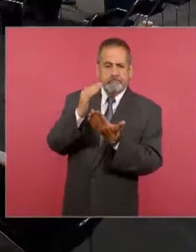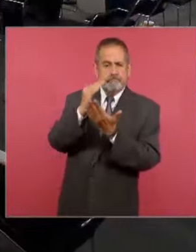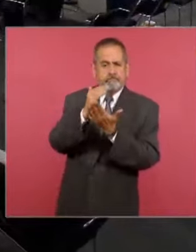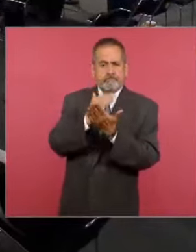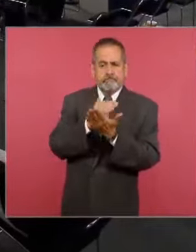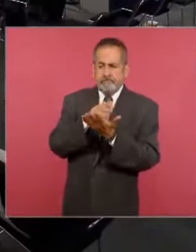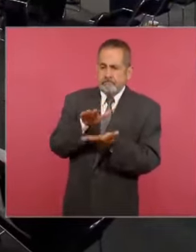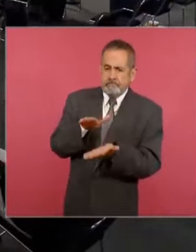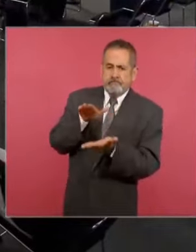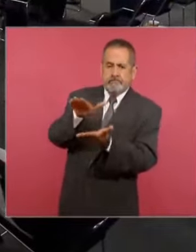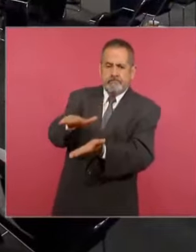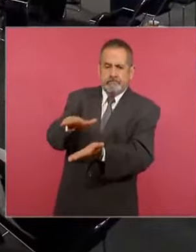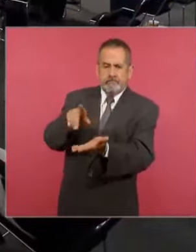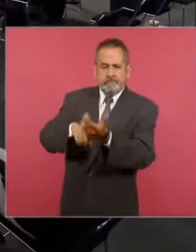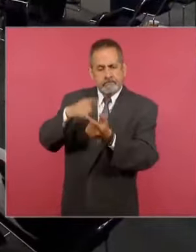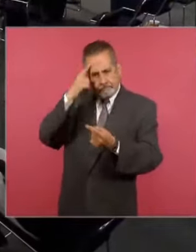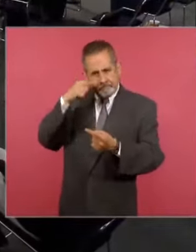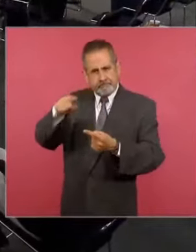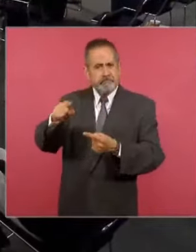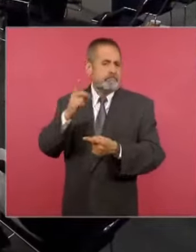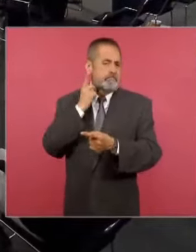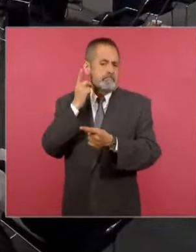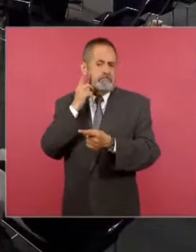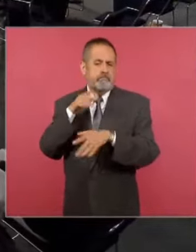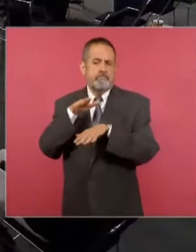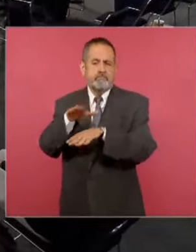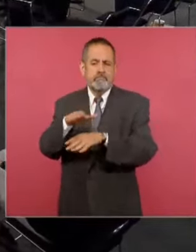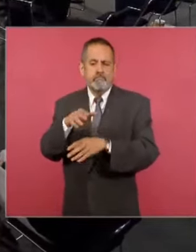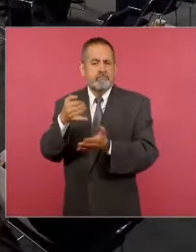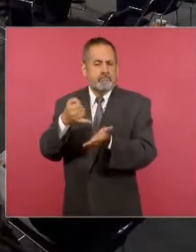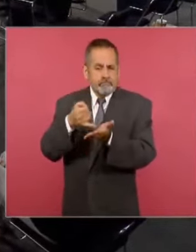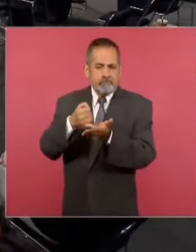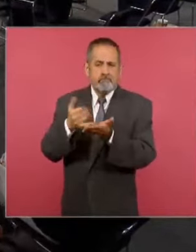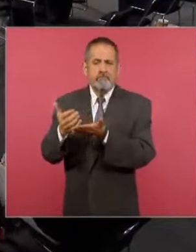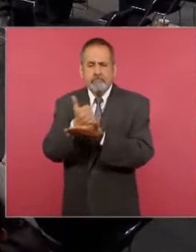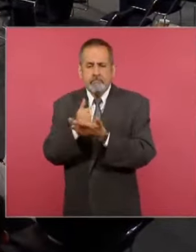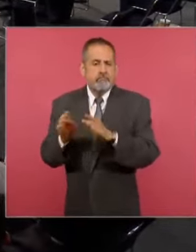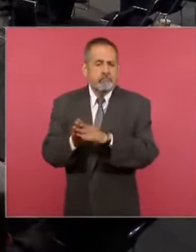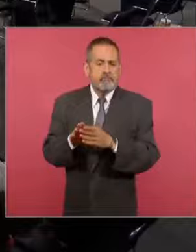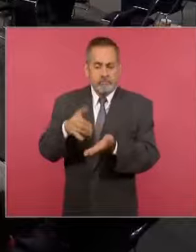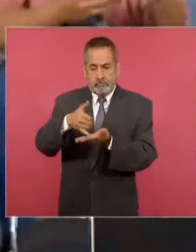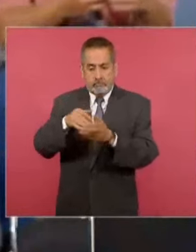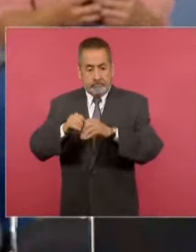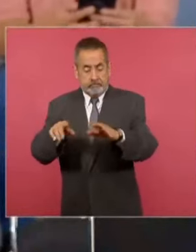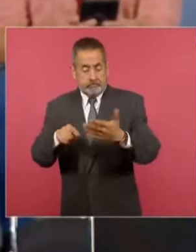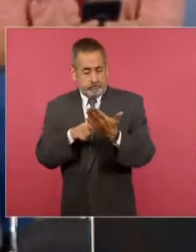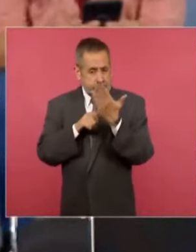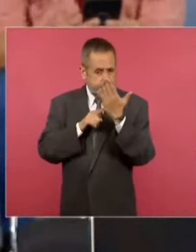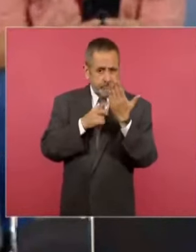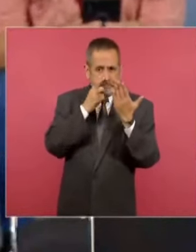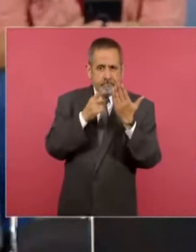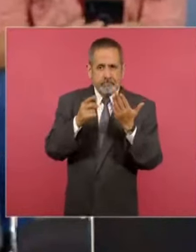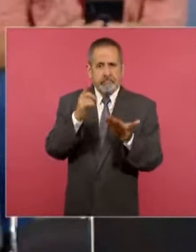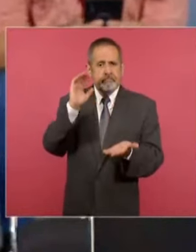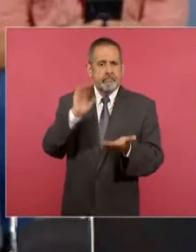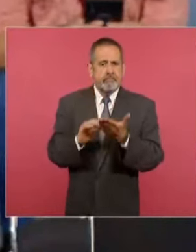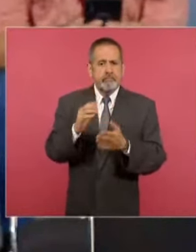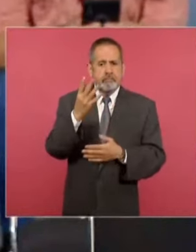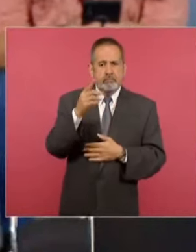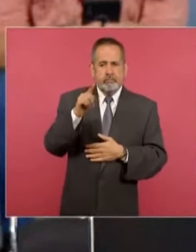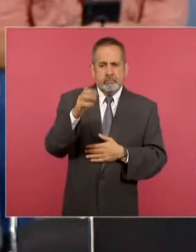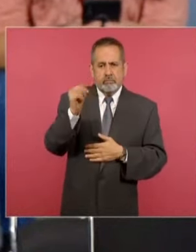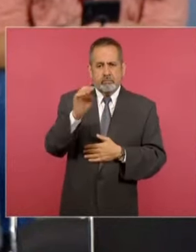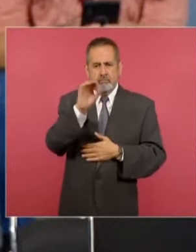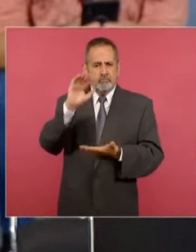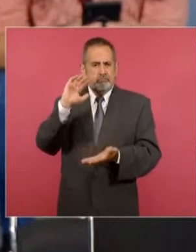económico que se entregó hace unos cuantos días, se publica el día de hoy que prevé un déficit de 4.9 por ciento, el más